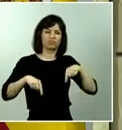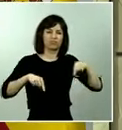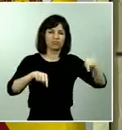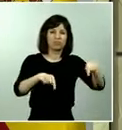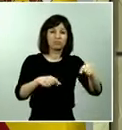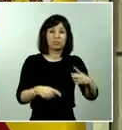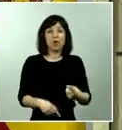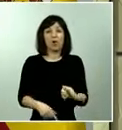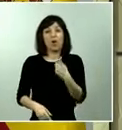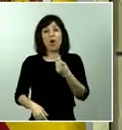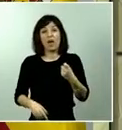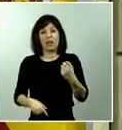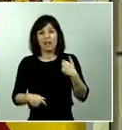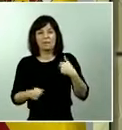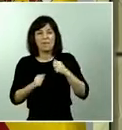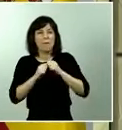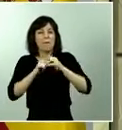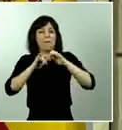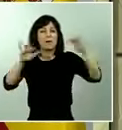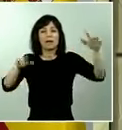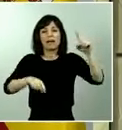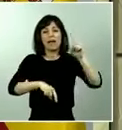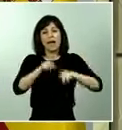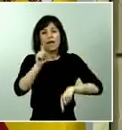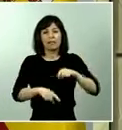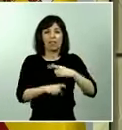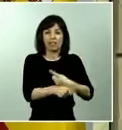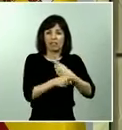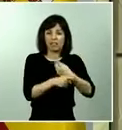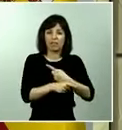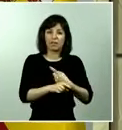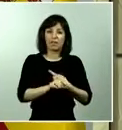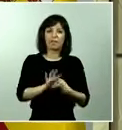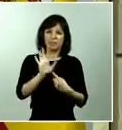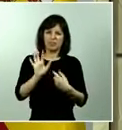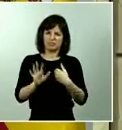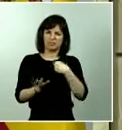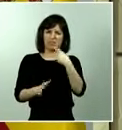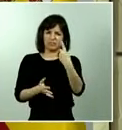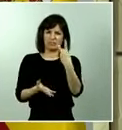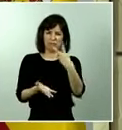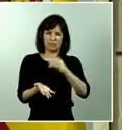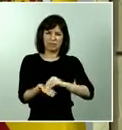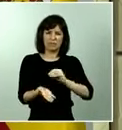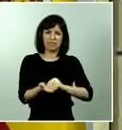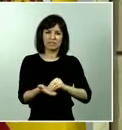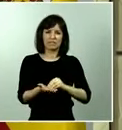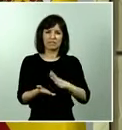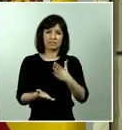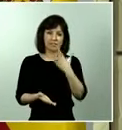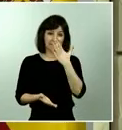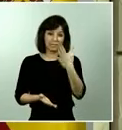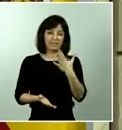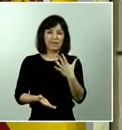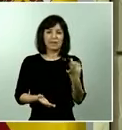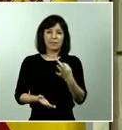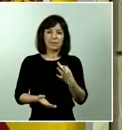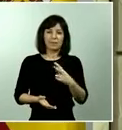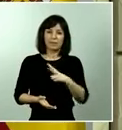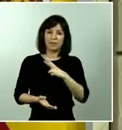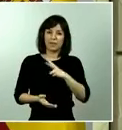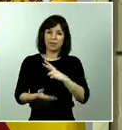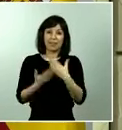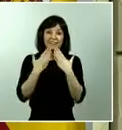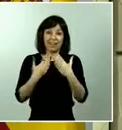a más sitios, a veces no es posible, pero yo lo he dicho muchas veces, tenemos una deuda de gratitud con todos los ciudadanos españoles, con